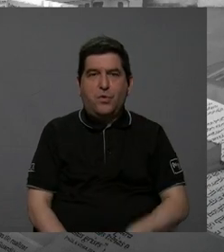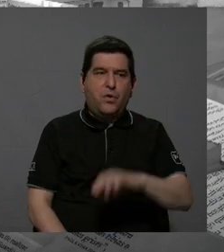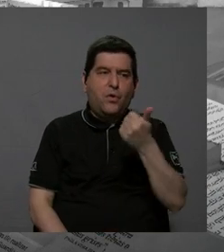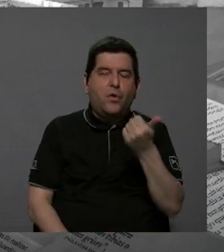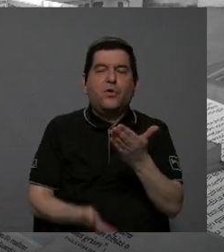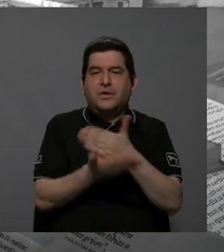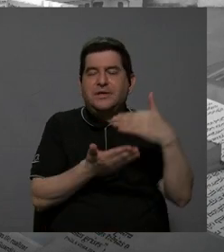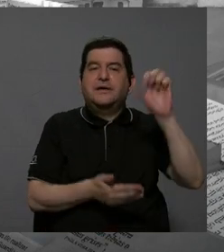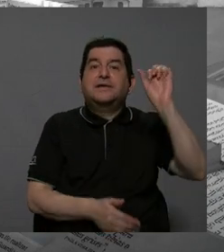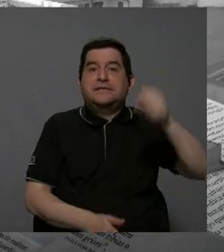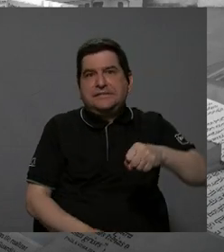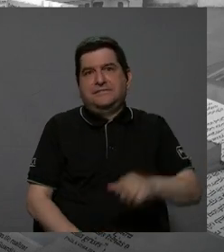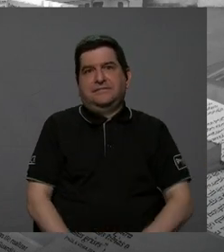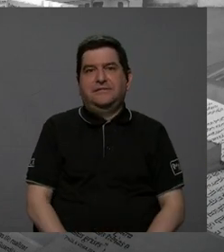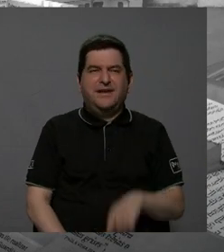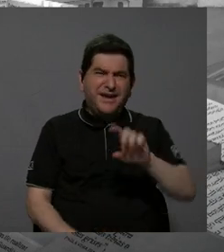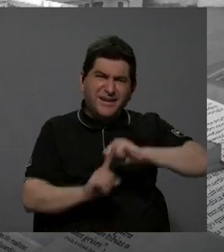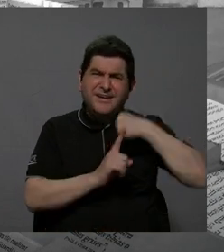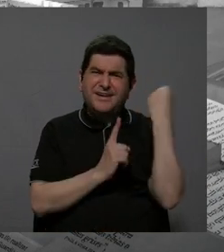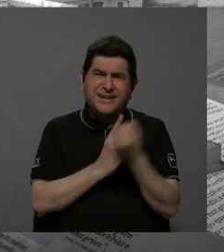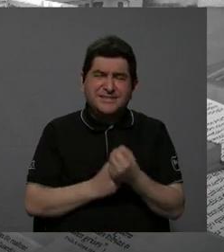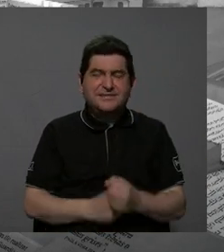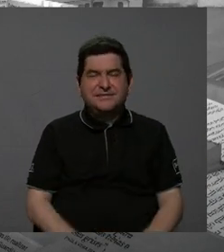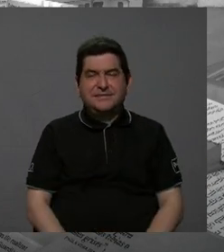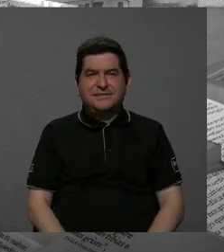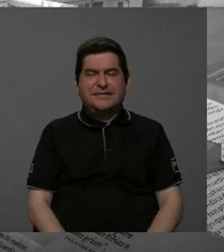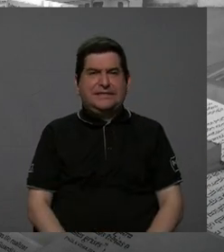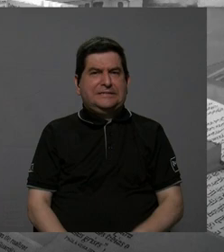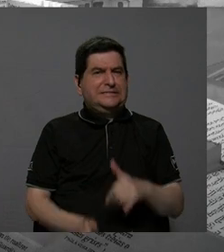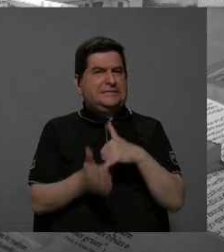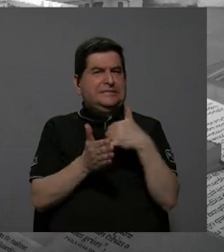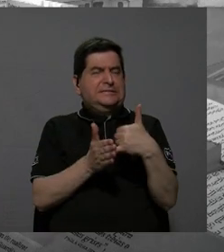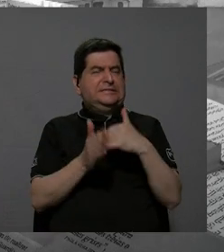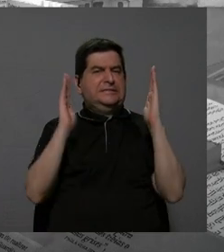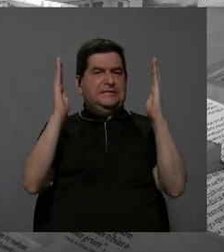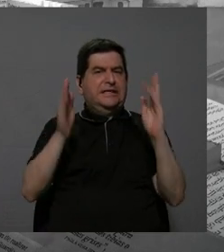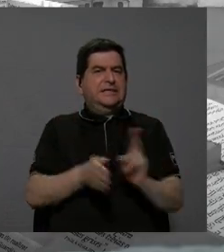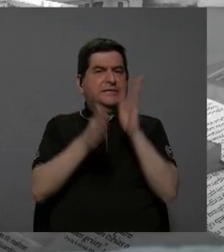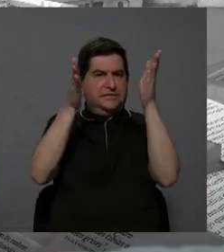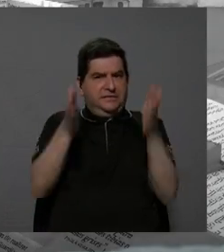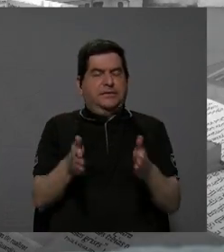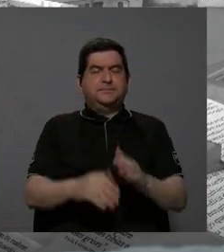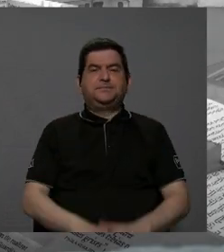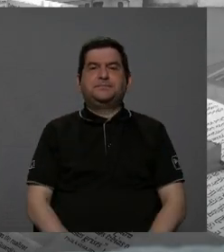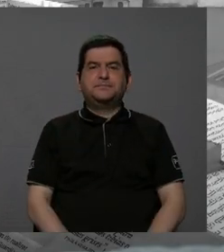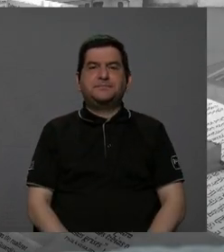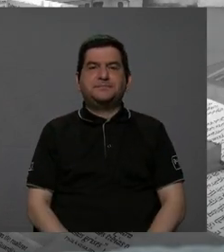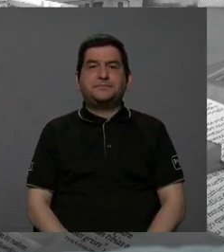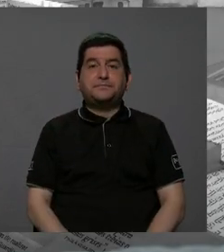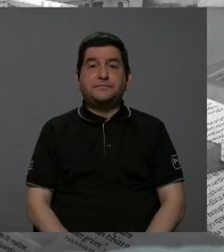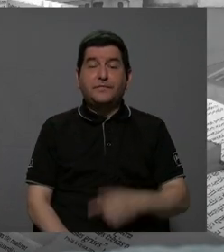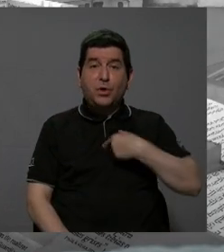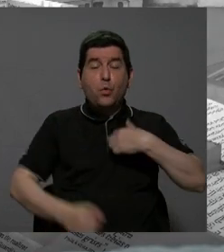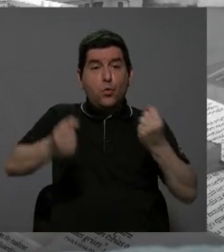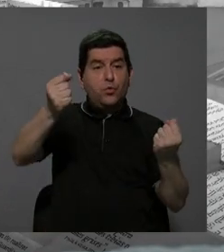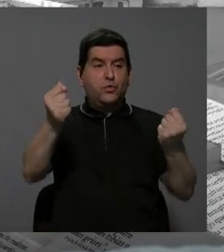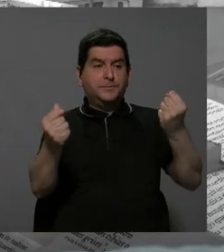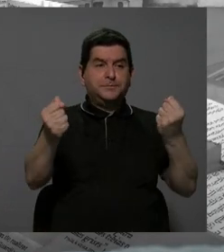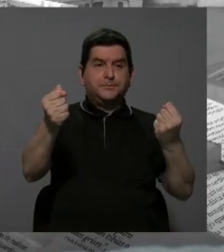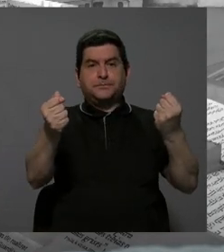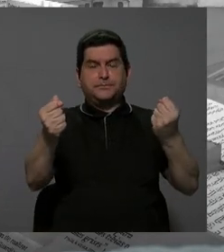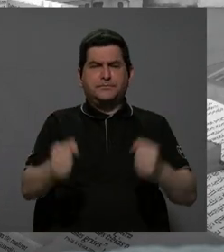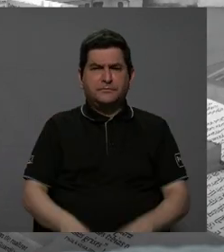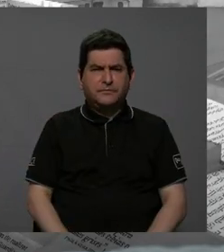divididos, y entonces eso obviamente que genera una vulnerabilidad bastante grande para los usuarios. Sí, inclusive uno que va manejando por ahí,